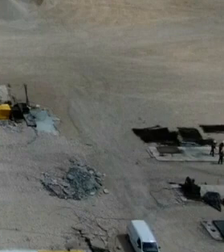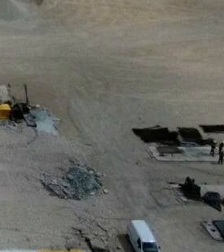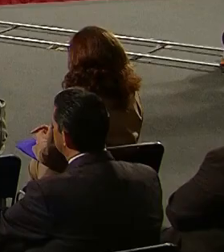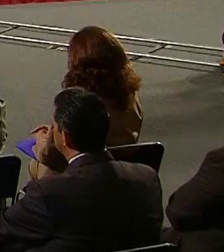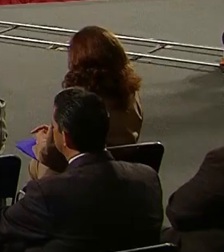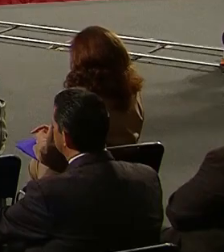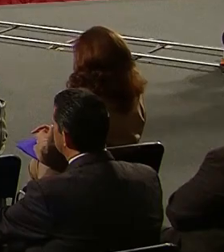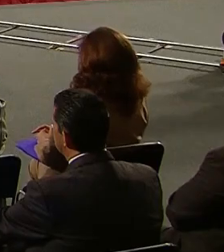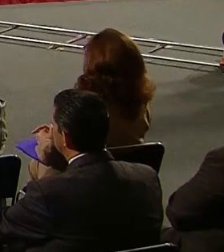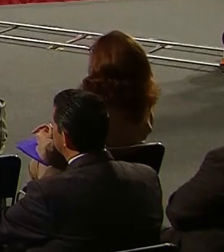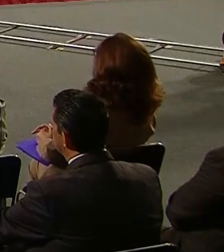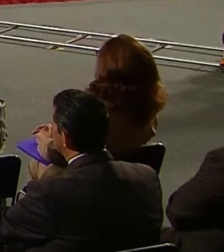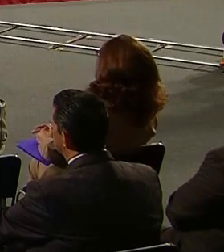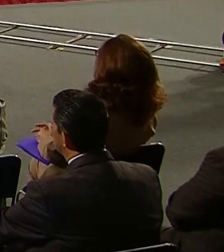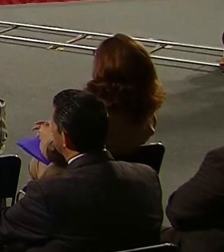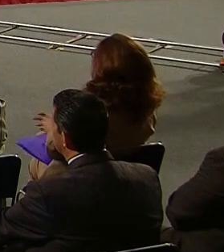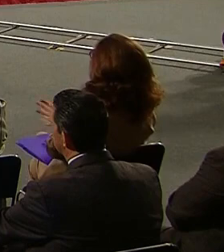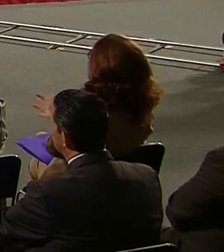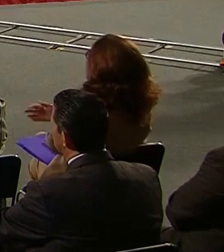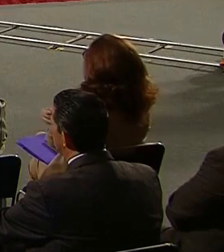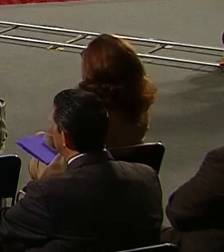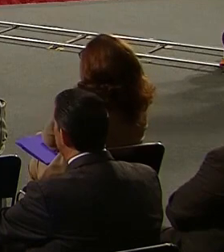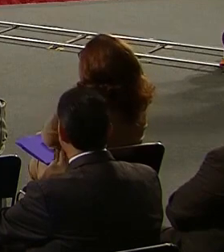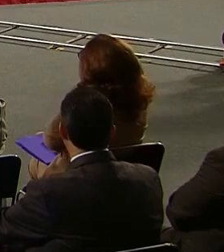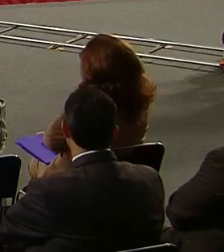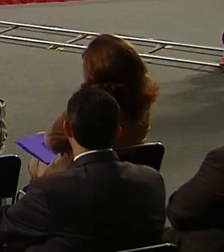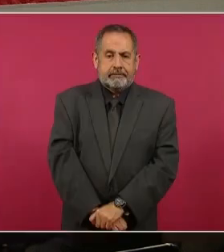siguiente inauguración. Es cuanto, señor presidente.